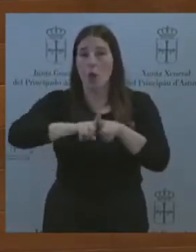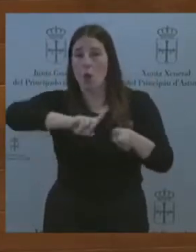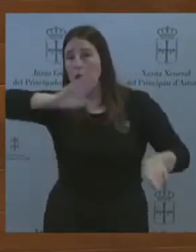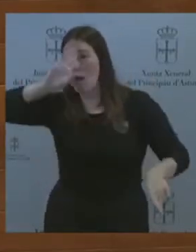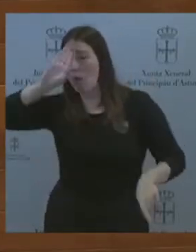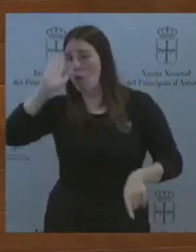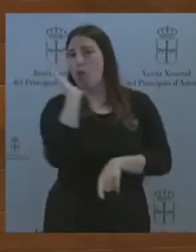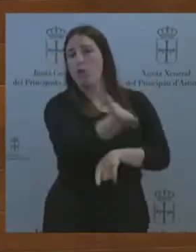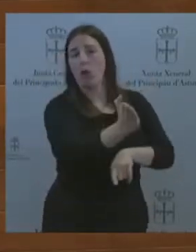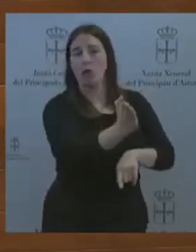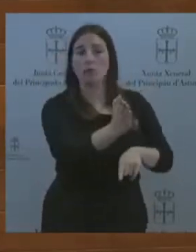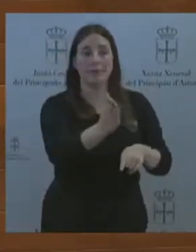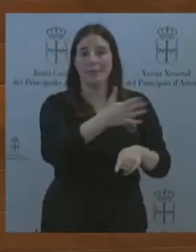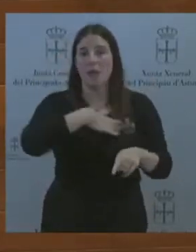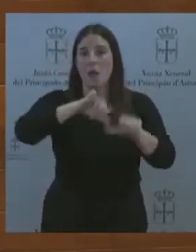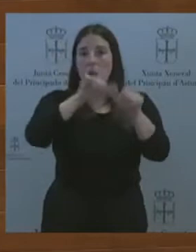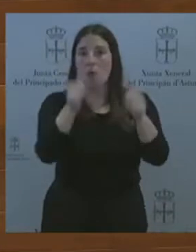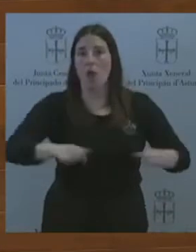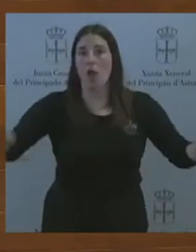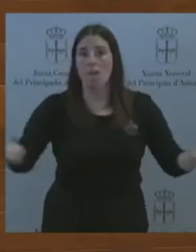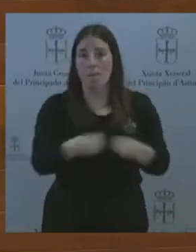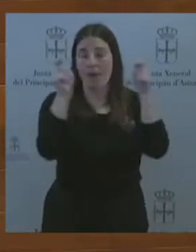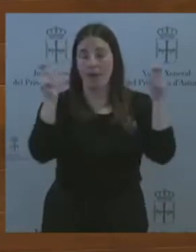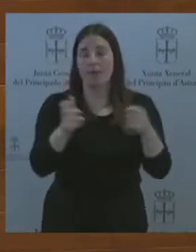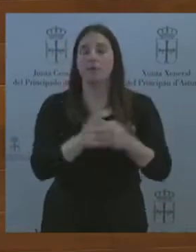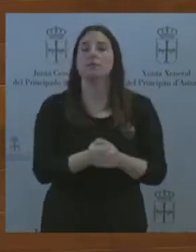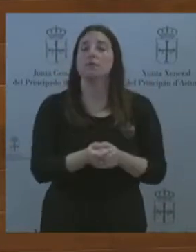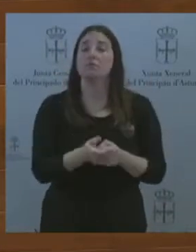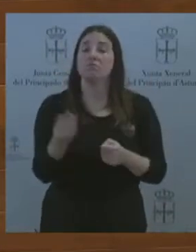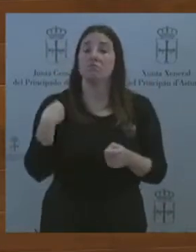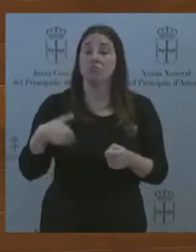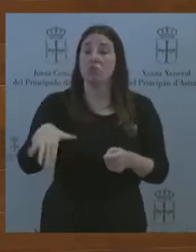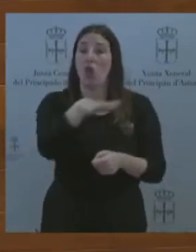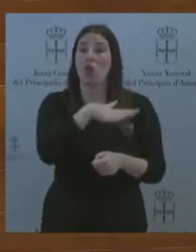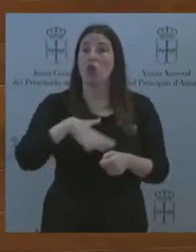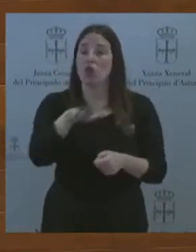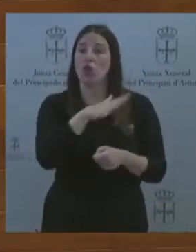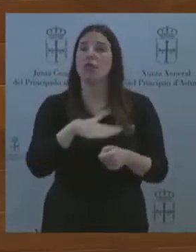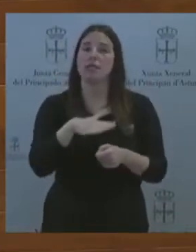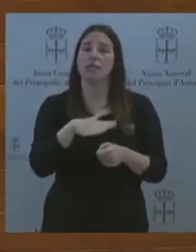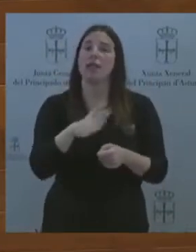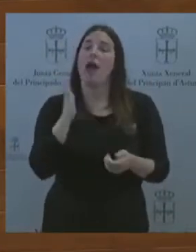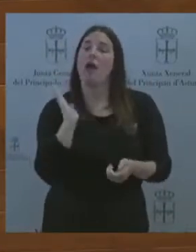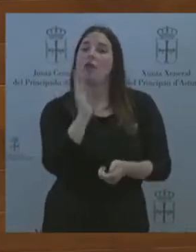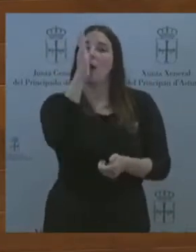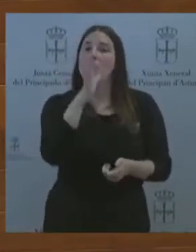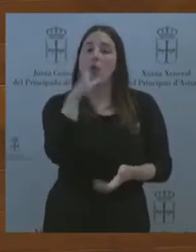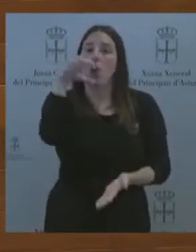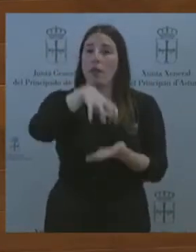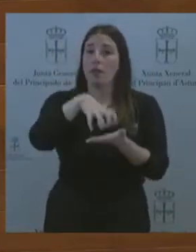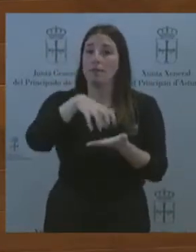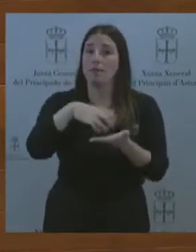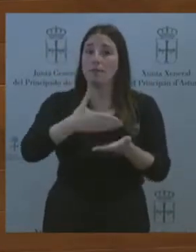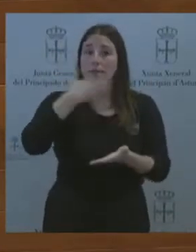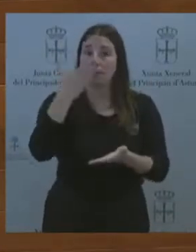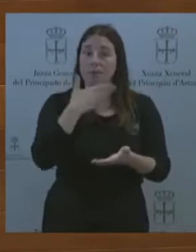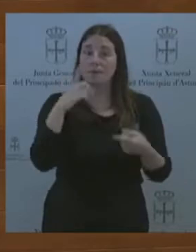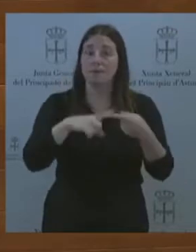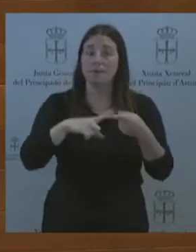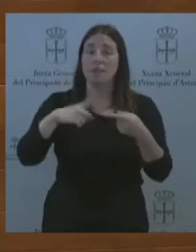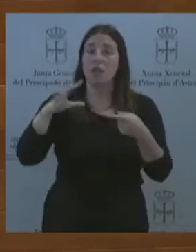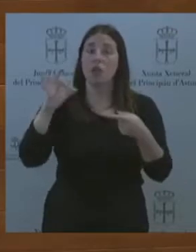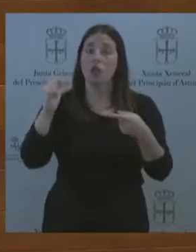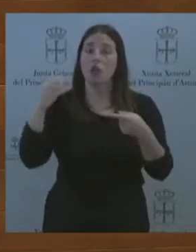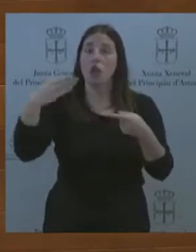que se plantean las comarcas afectadas por los cierres de las centrales térmicas de Soto de la Barca o Lava. La devolución de los montes vecinales a sus